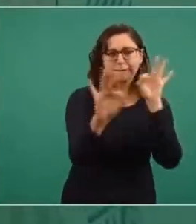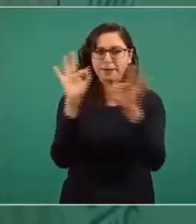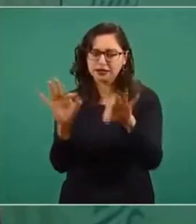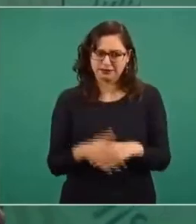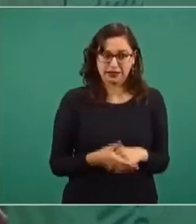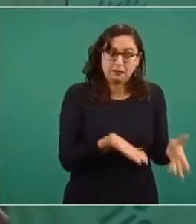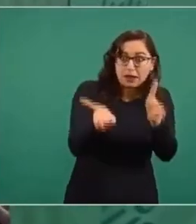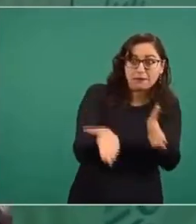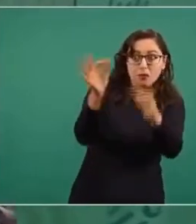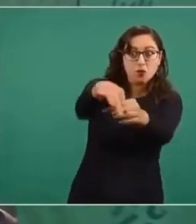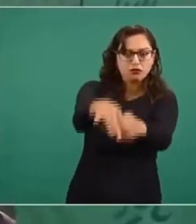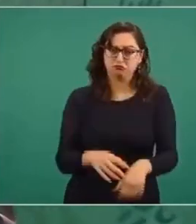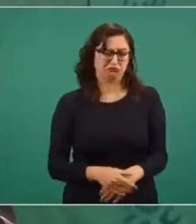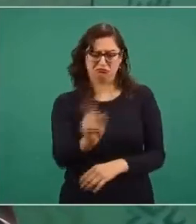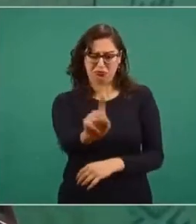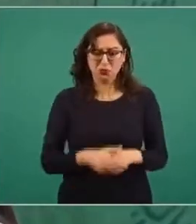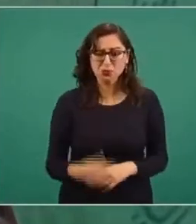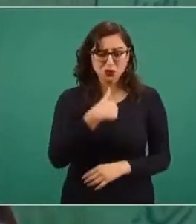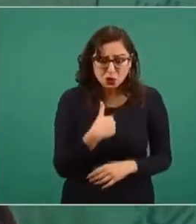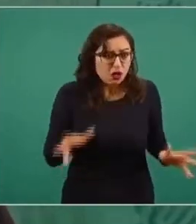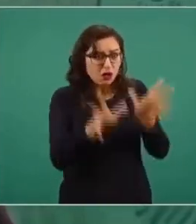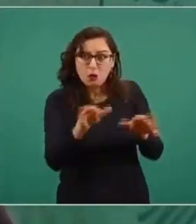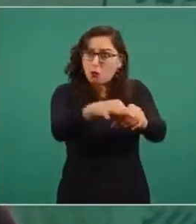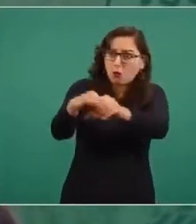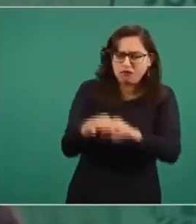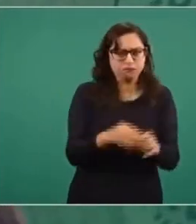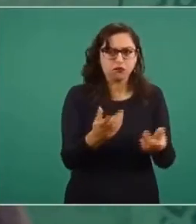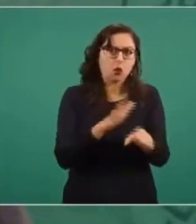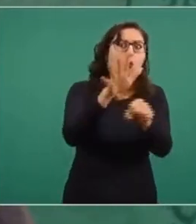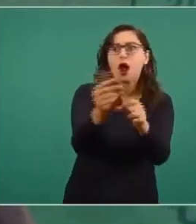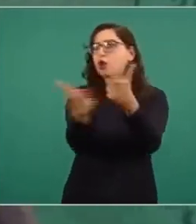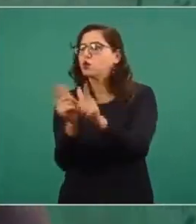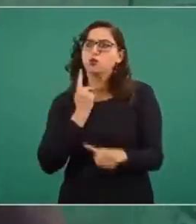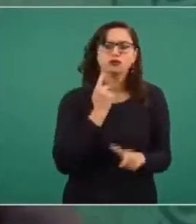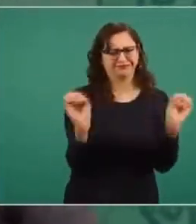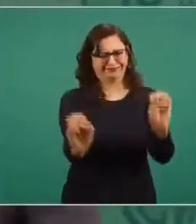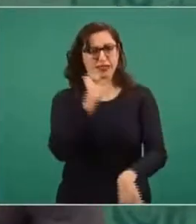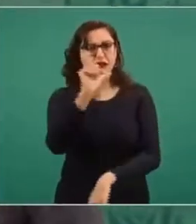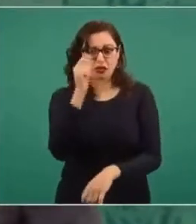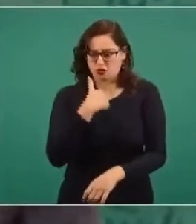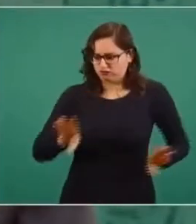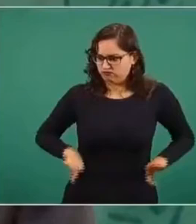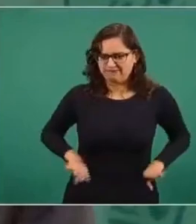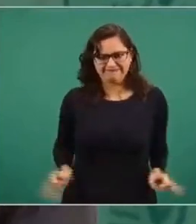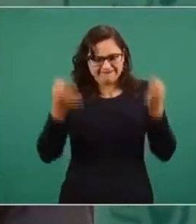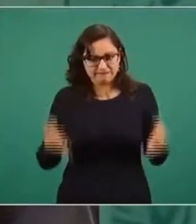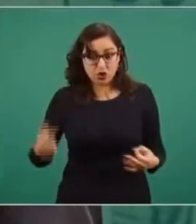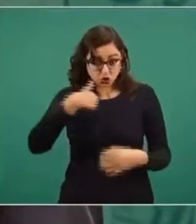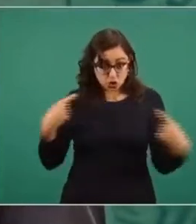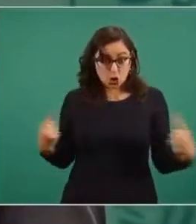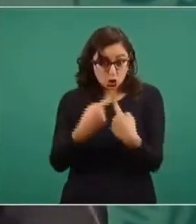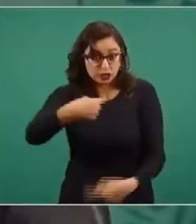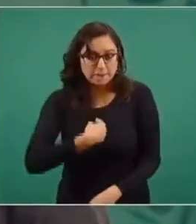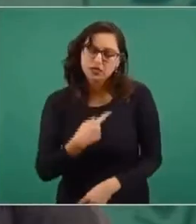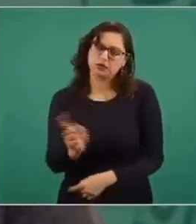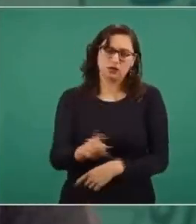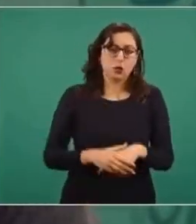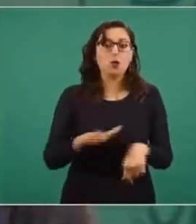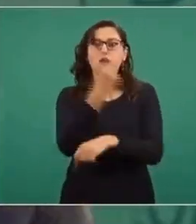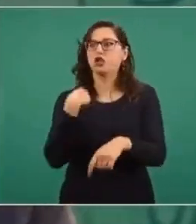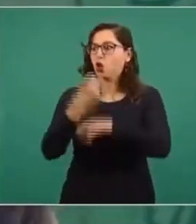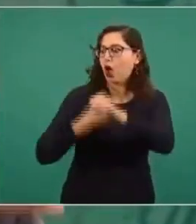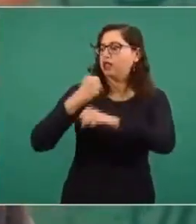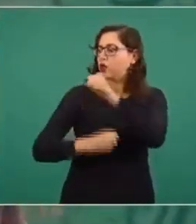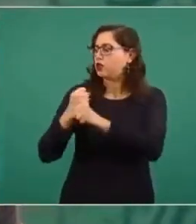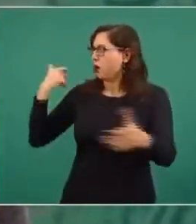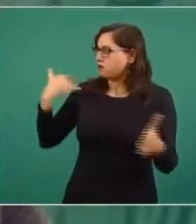No, nosotros no vamos a hacer eso. Nunca lo hemos hecho. Sería ir en contra de nuestros principios. Contra eso lo echamos durante mucho tiempo. Eso